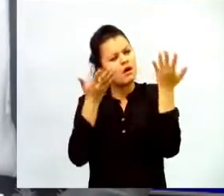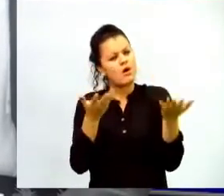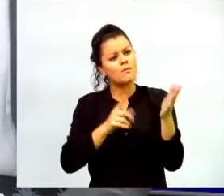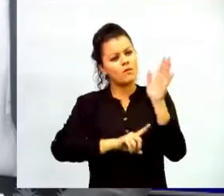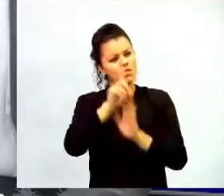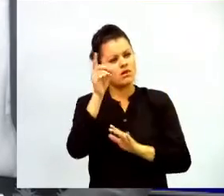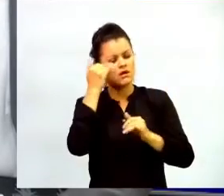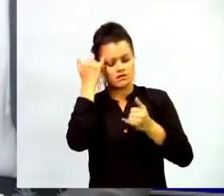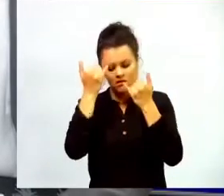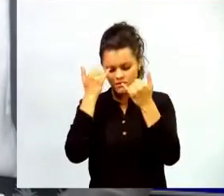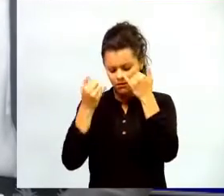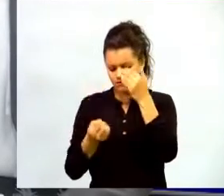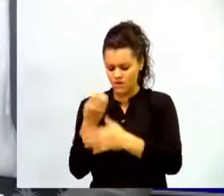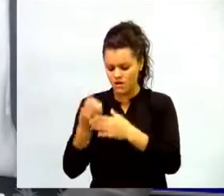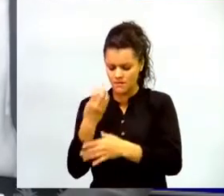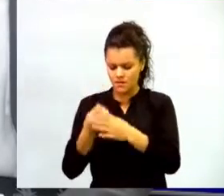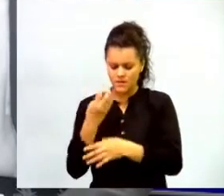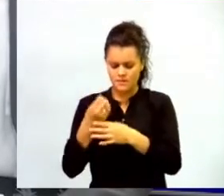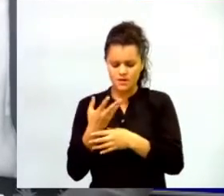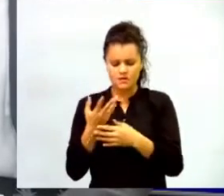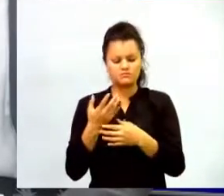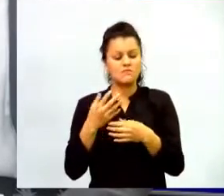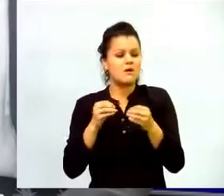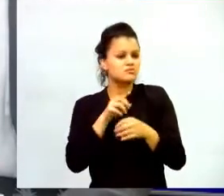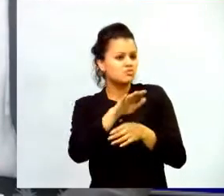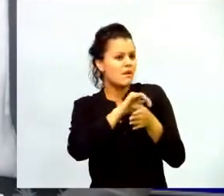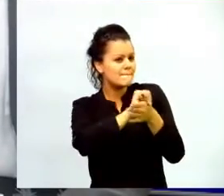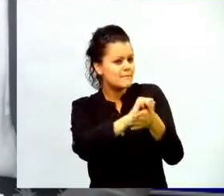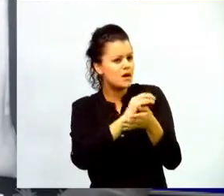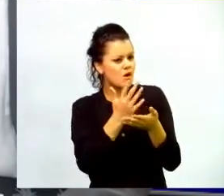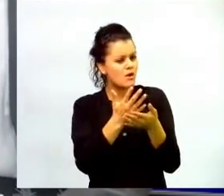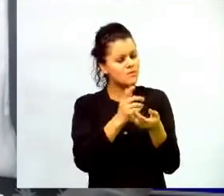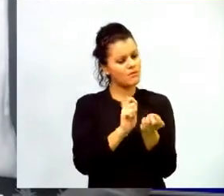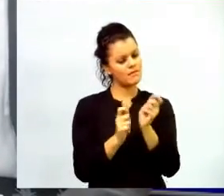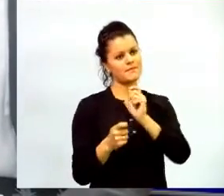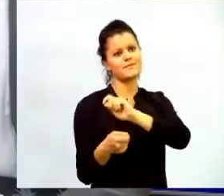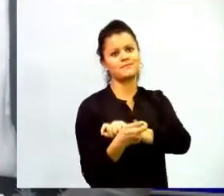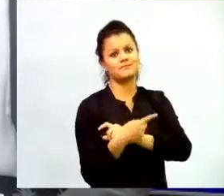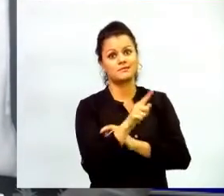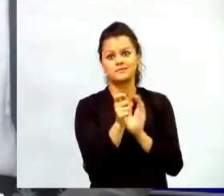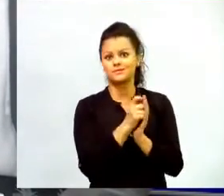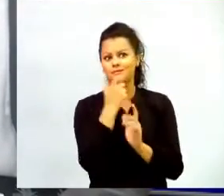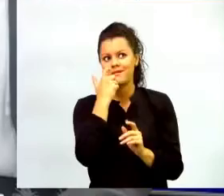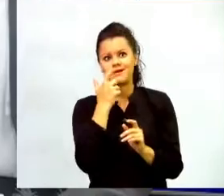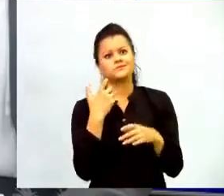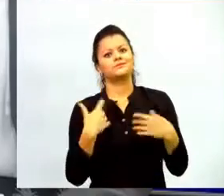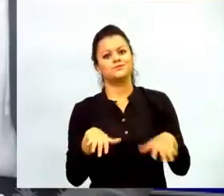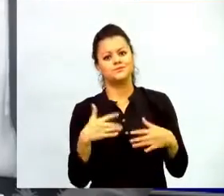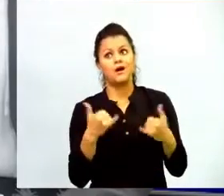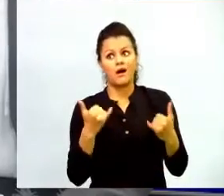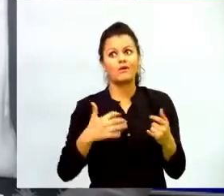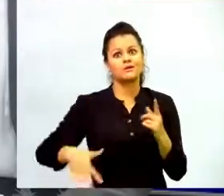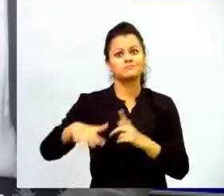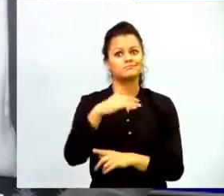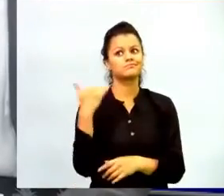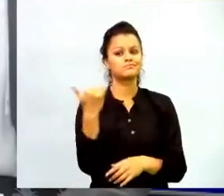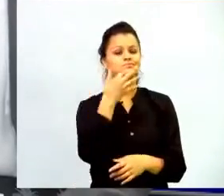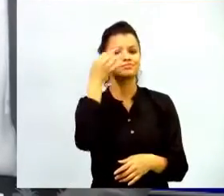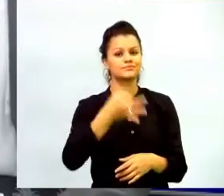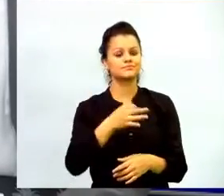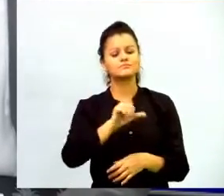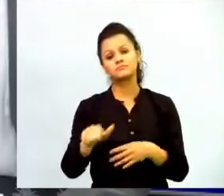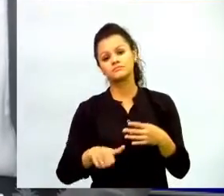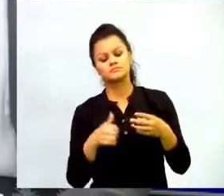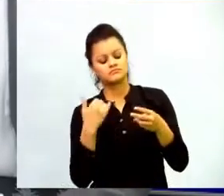todo sobre sus metodologías, que tal vez sea el aspecto más importante de lo que en este momento ocurre en nuestro escenario. Y finalmente, un escenario